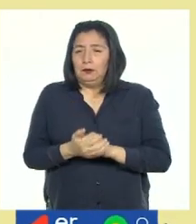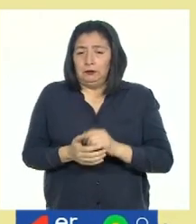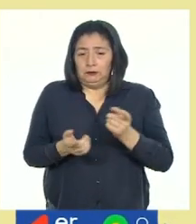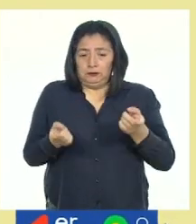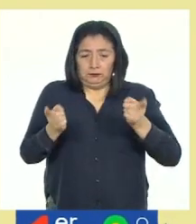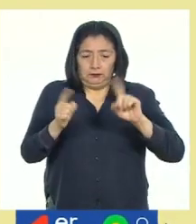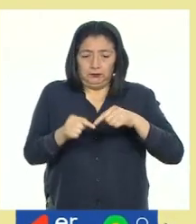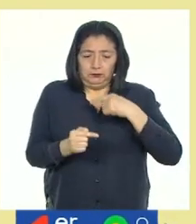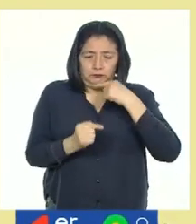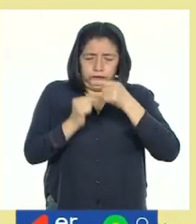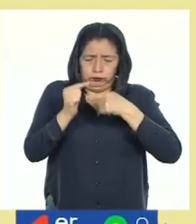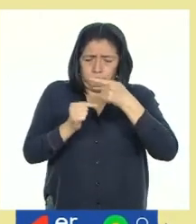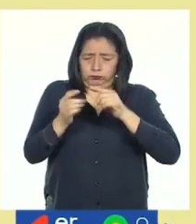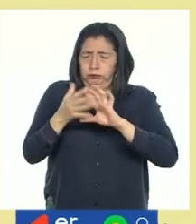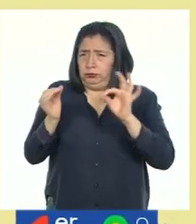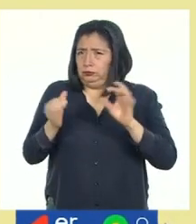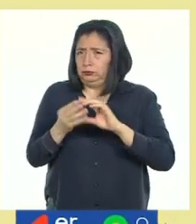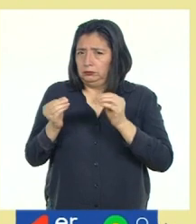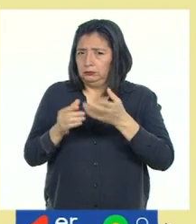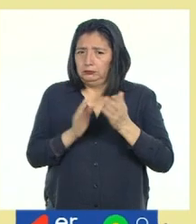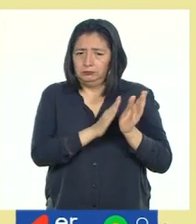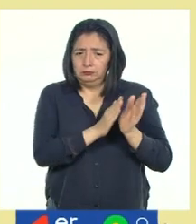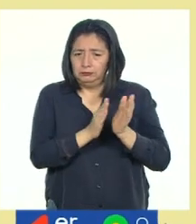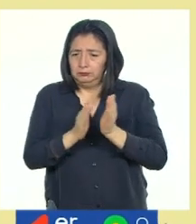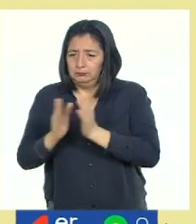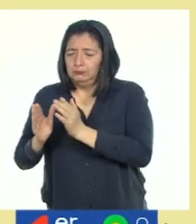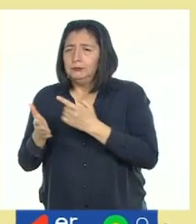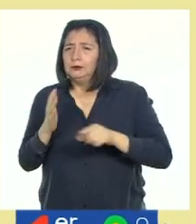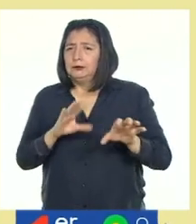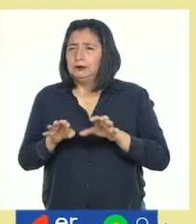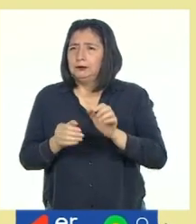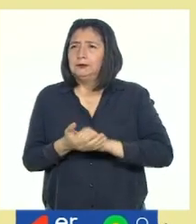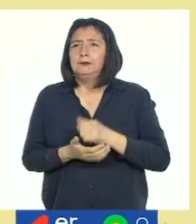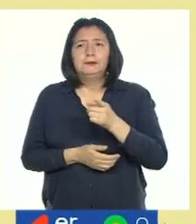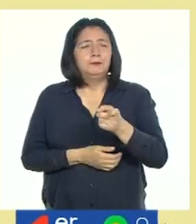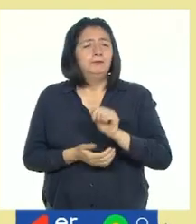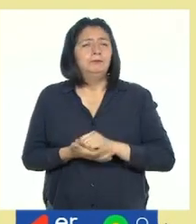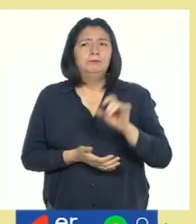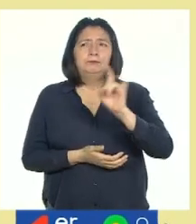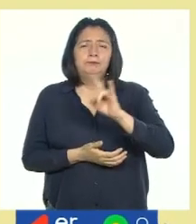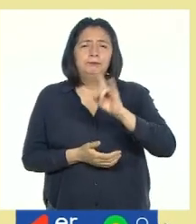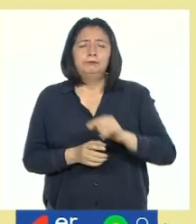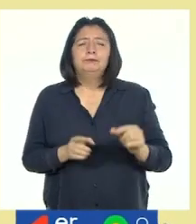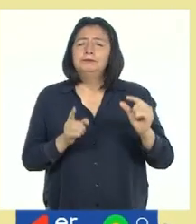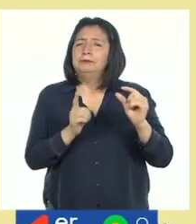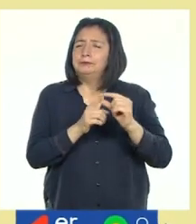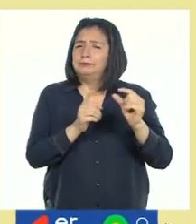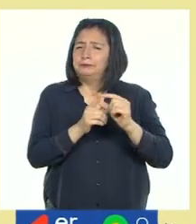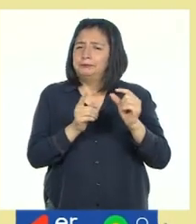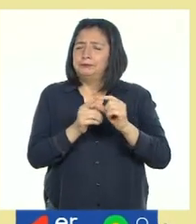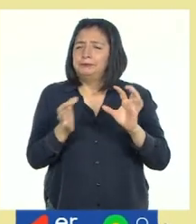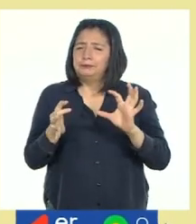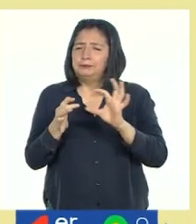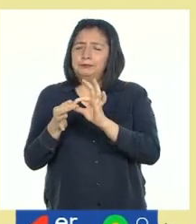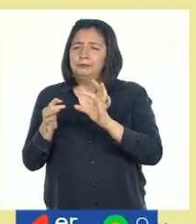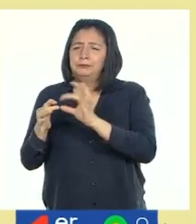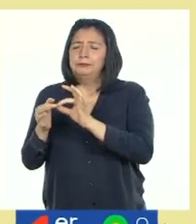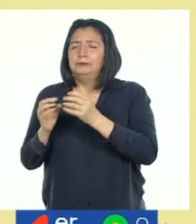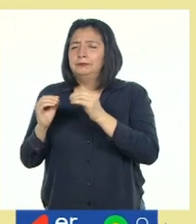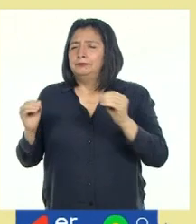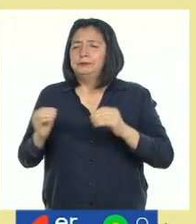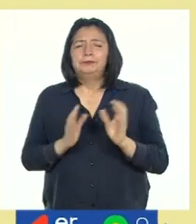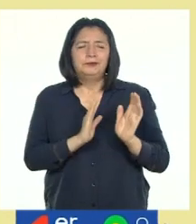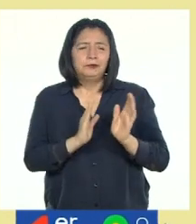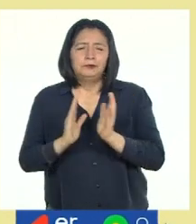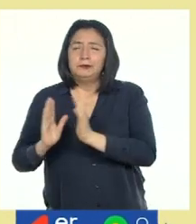Cuando se narra o expresa una secuencia de hechos, debemos usar los conectores que mencionaste porque